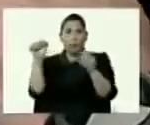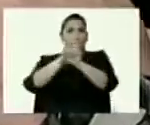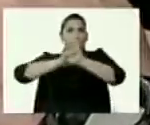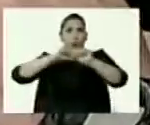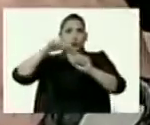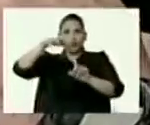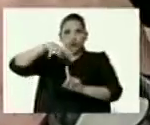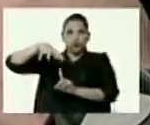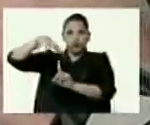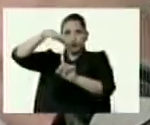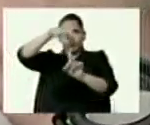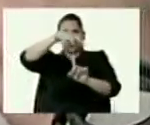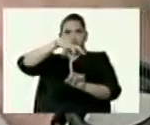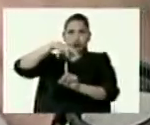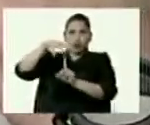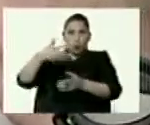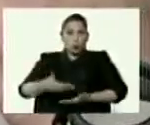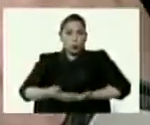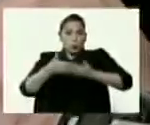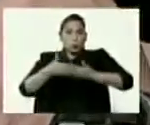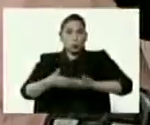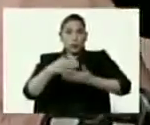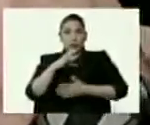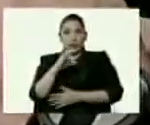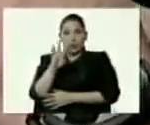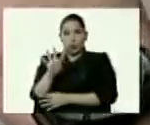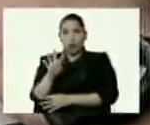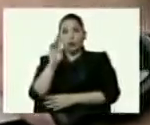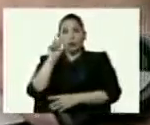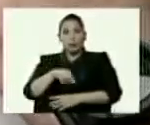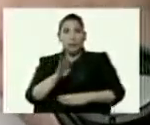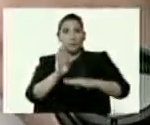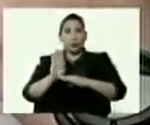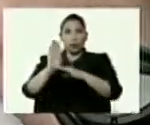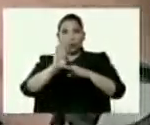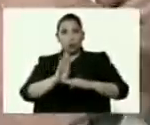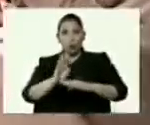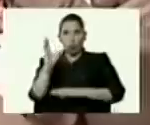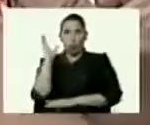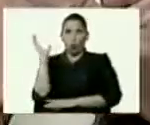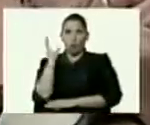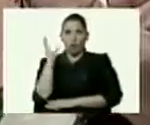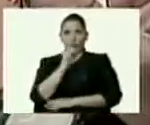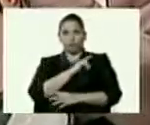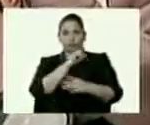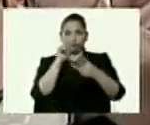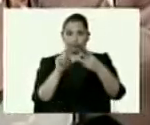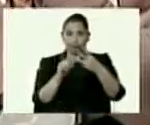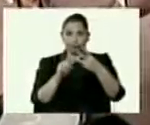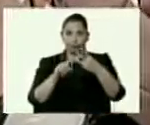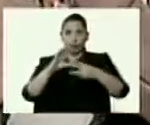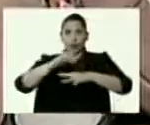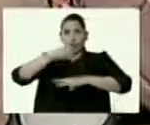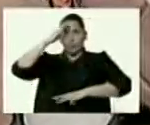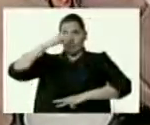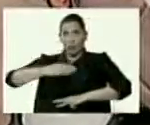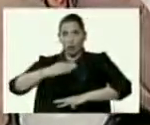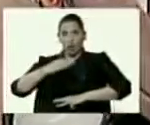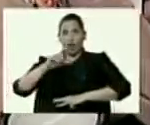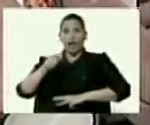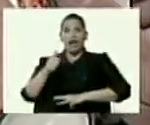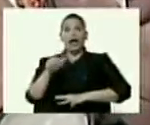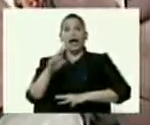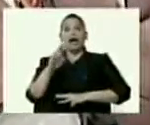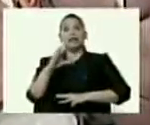de drones explosivos cargados de C4, está protegido en Colombia. A el coronel García Palomo,